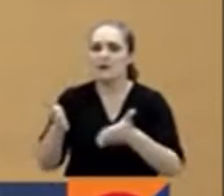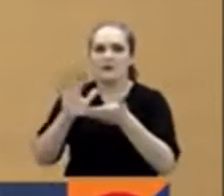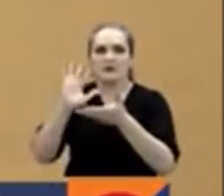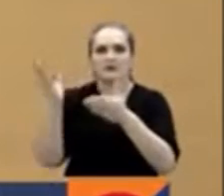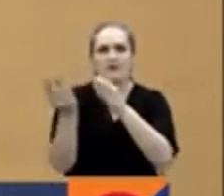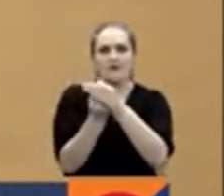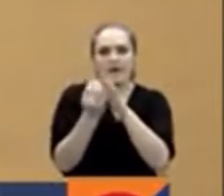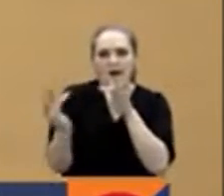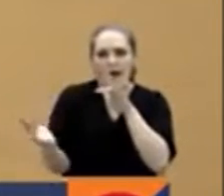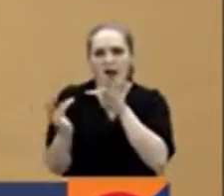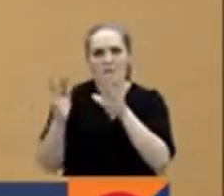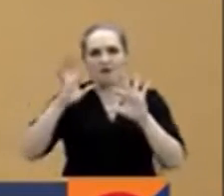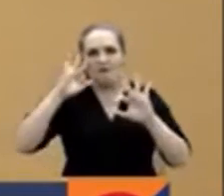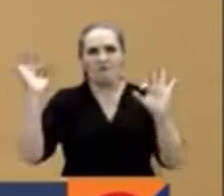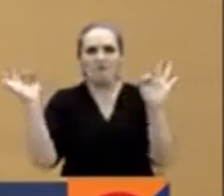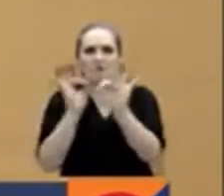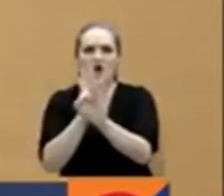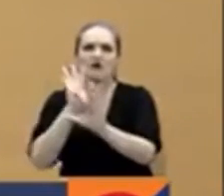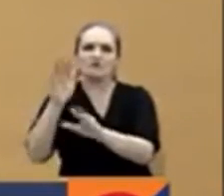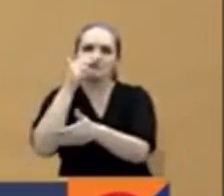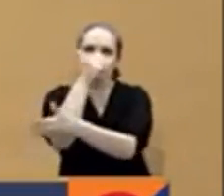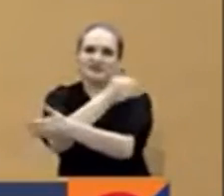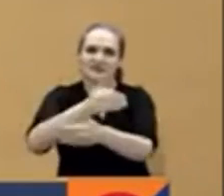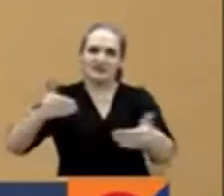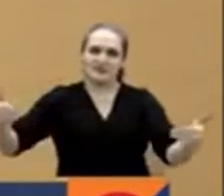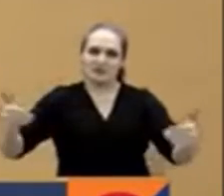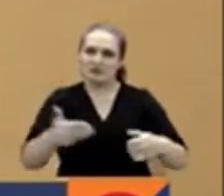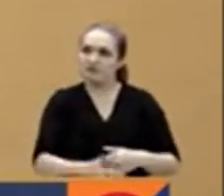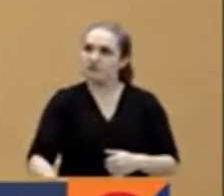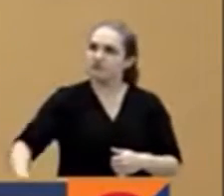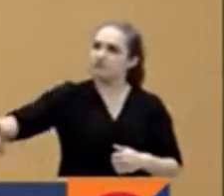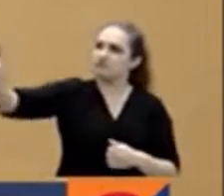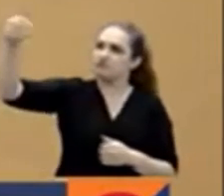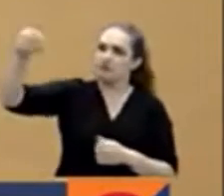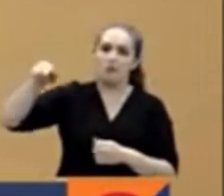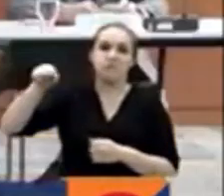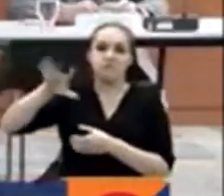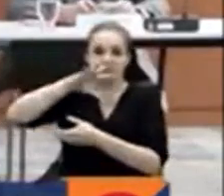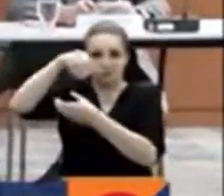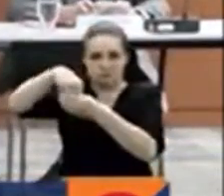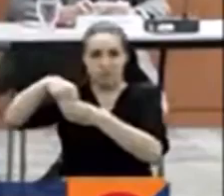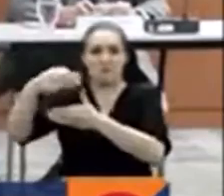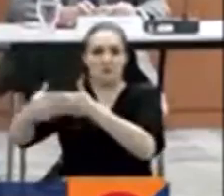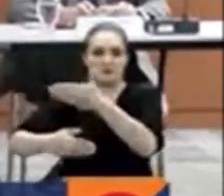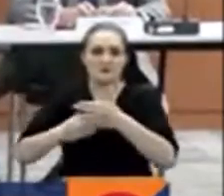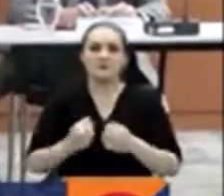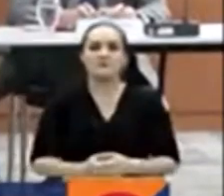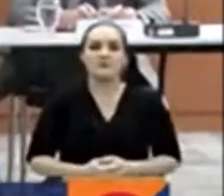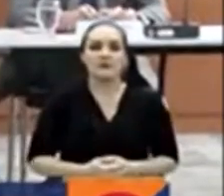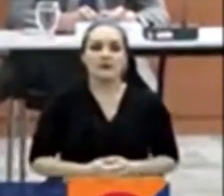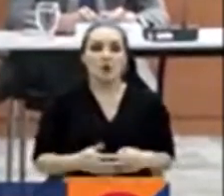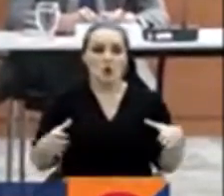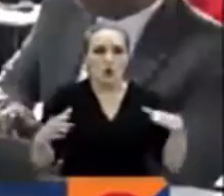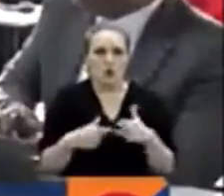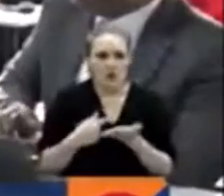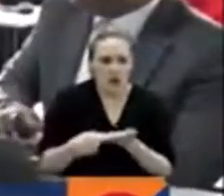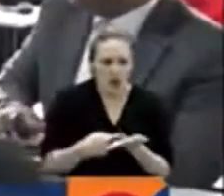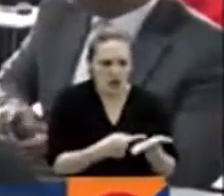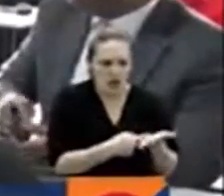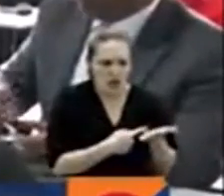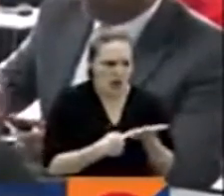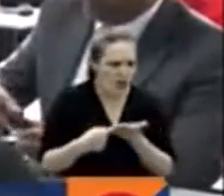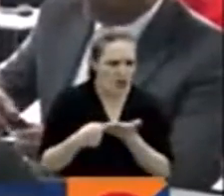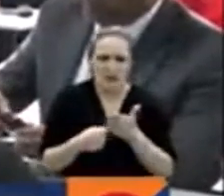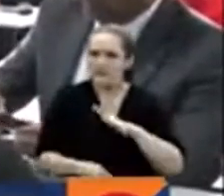cobije desde la educación inicial hasta los niños más grandes que están en el proceso. El puesto de mando unificado permanecerá activo hasta